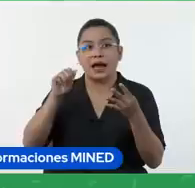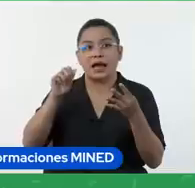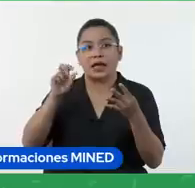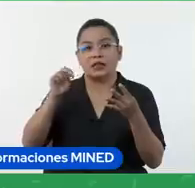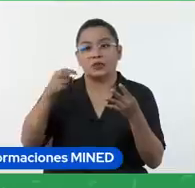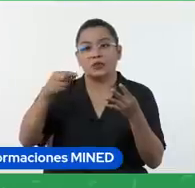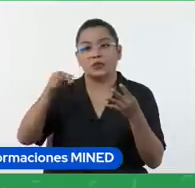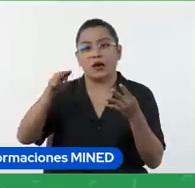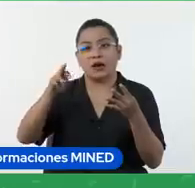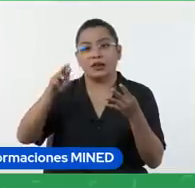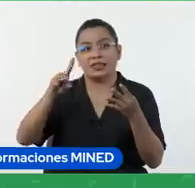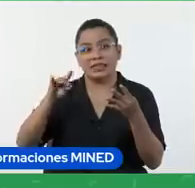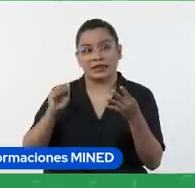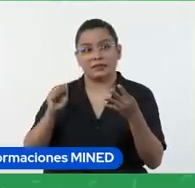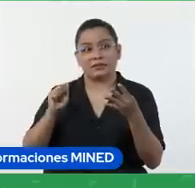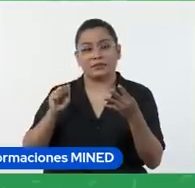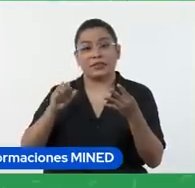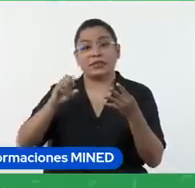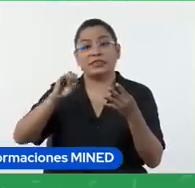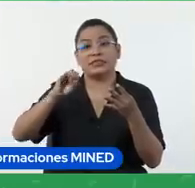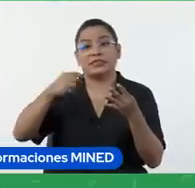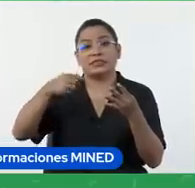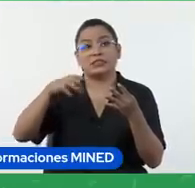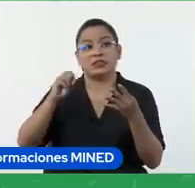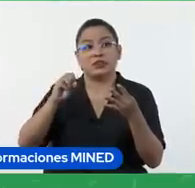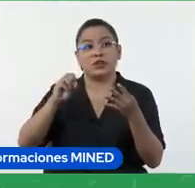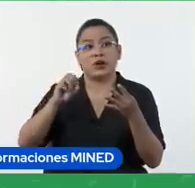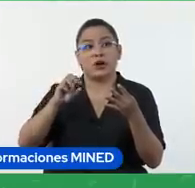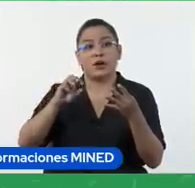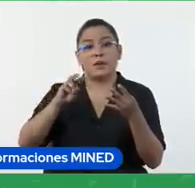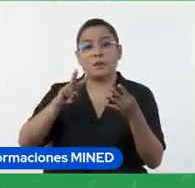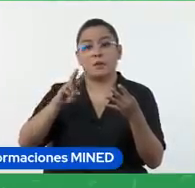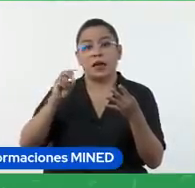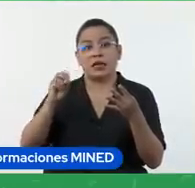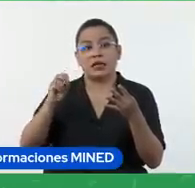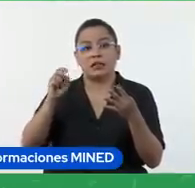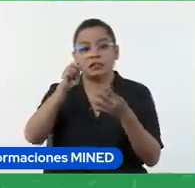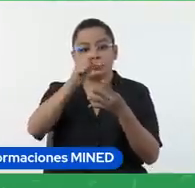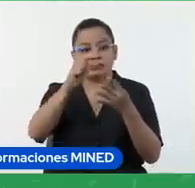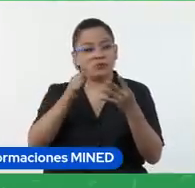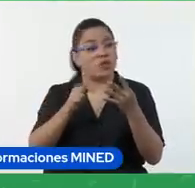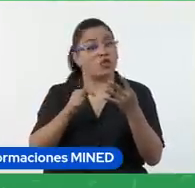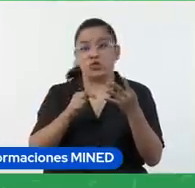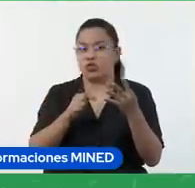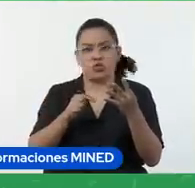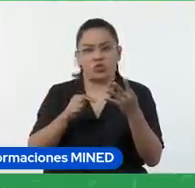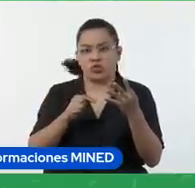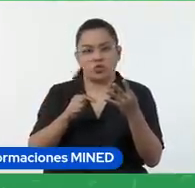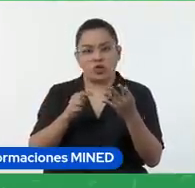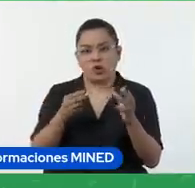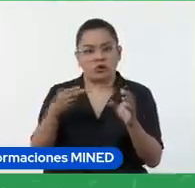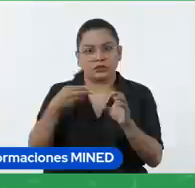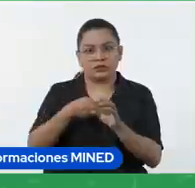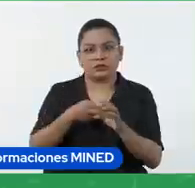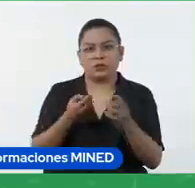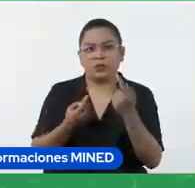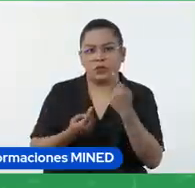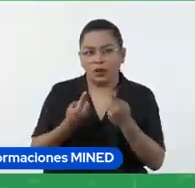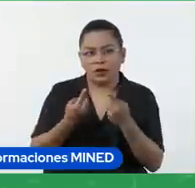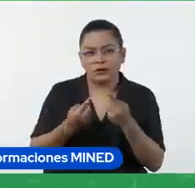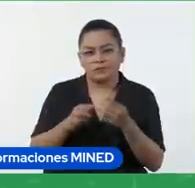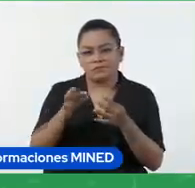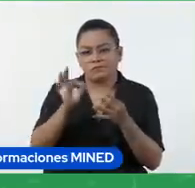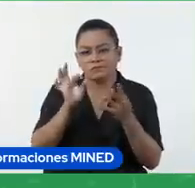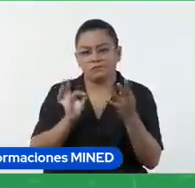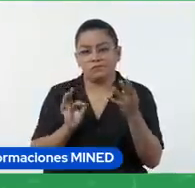en este caso tres opciones se podrían agregar más suprematismo, renacimiento, cubismo y a partir